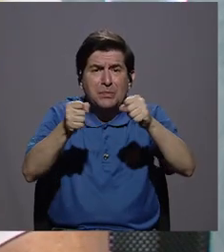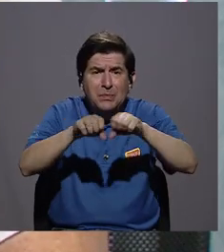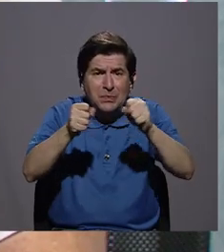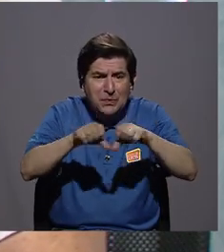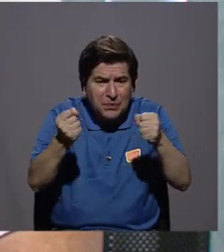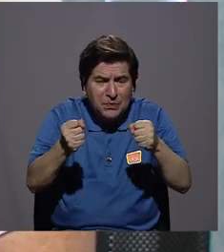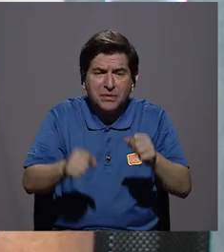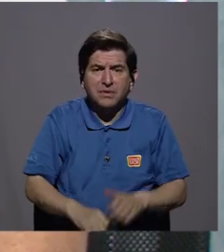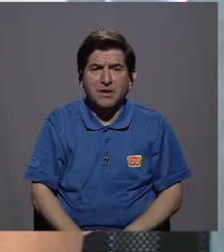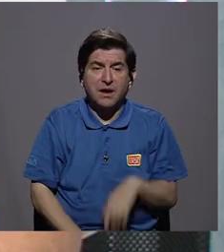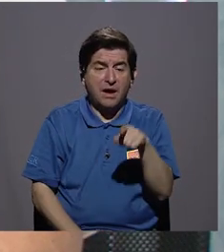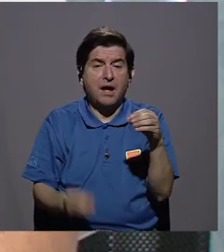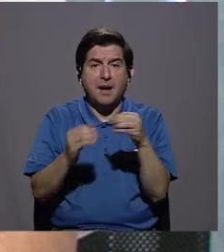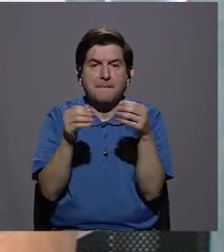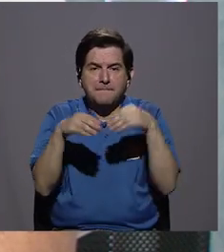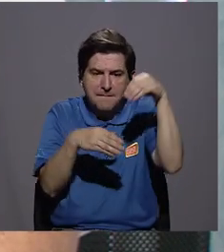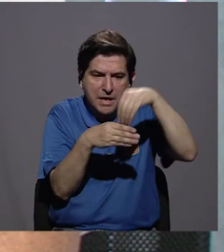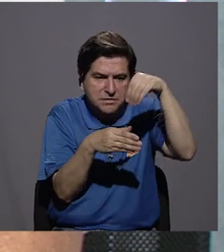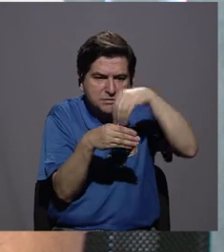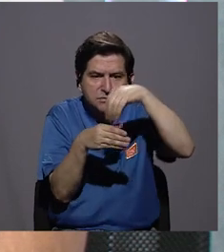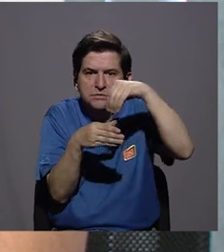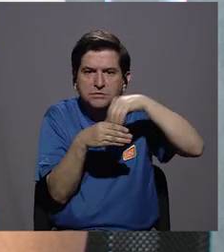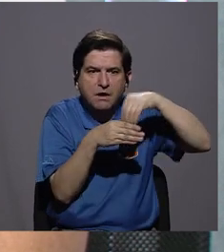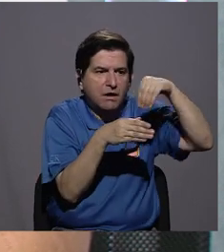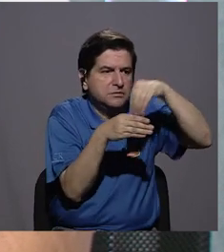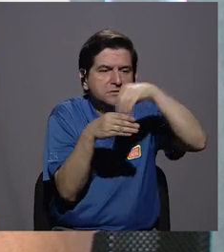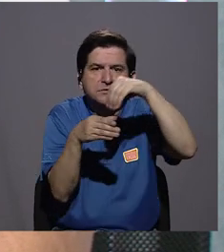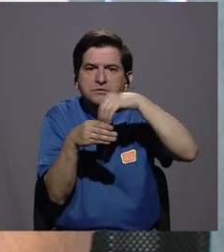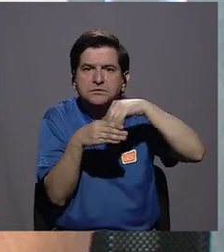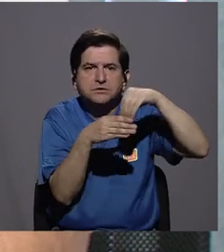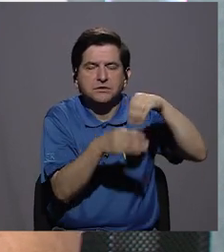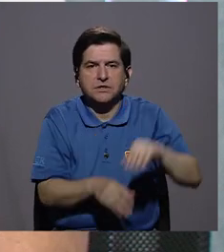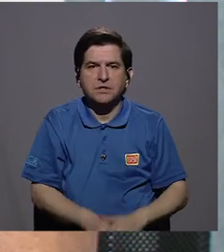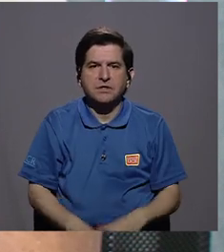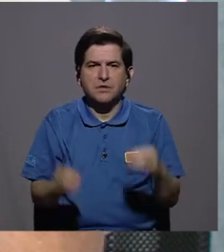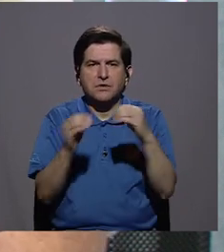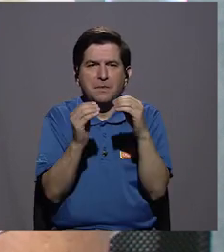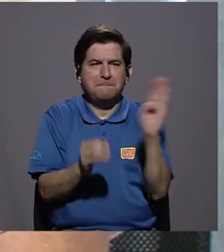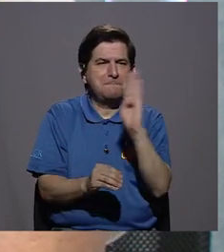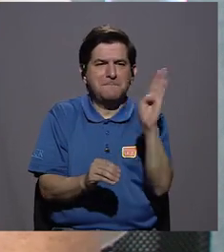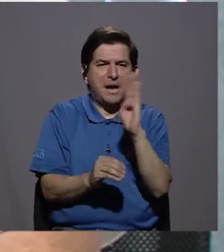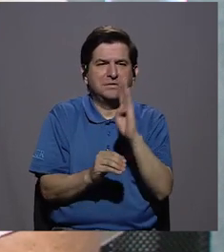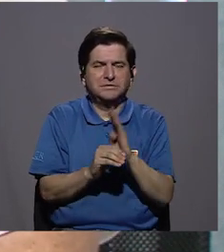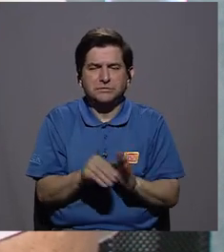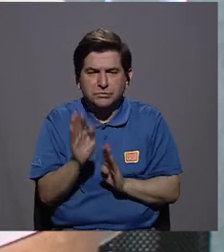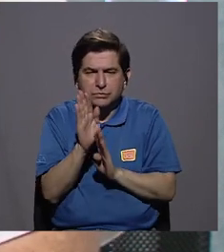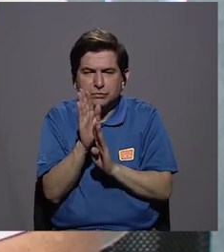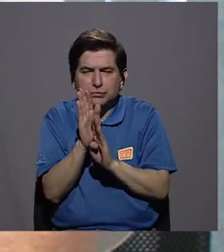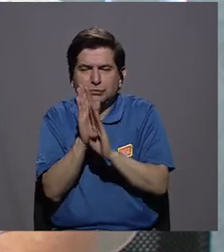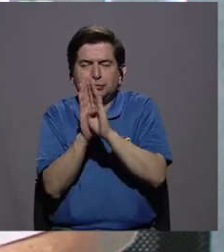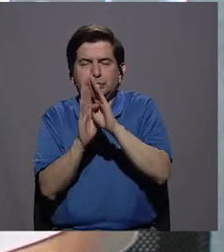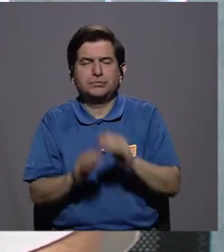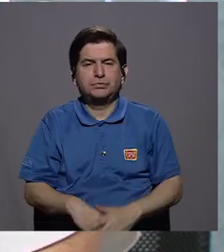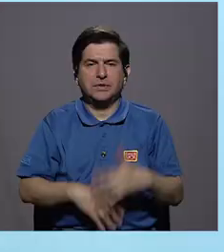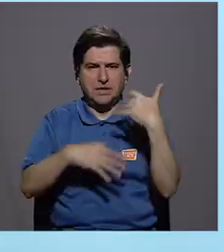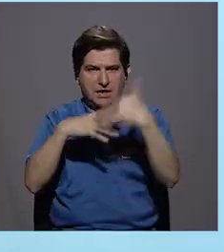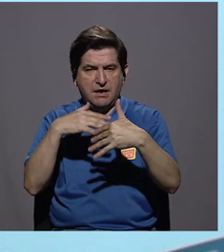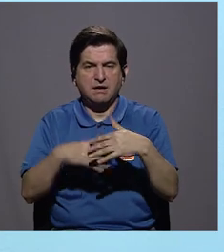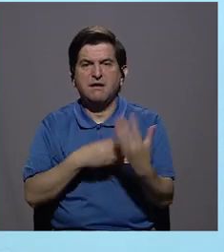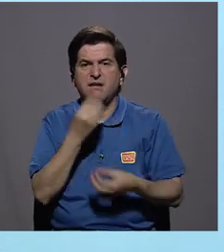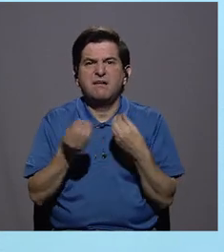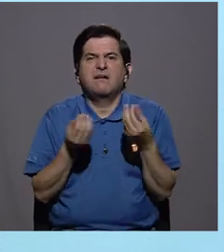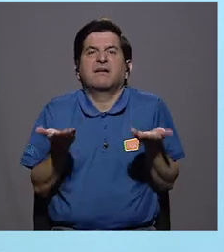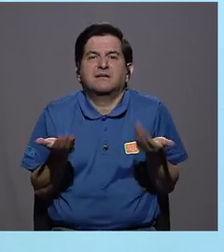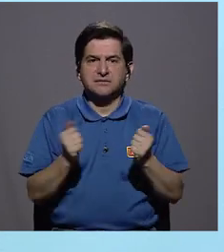a estar, va a haber más material, digámoslo así, para que hayan más bacterias en esa herida. ¿Qué se